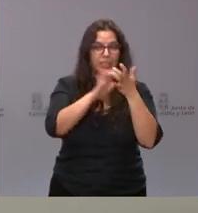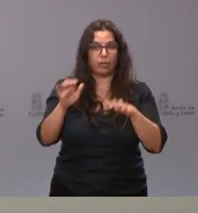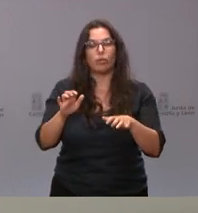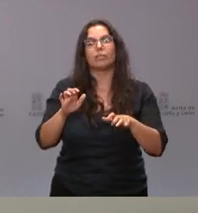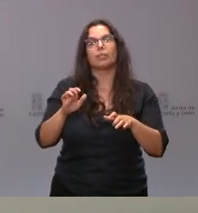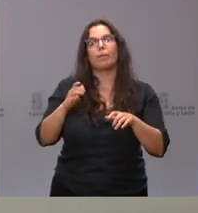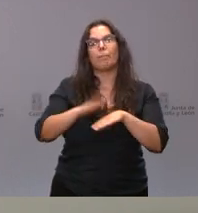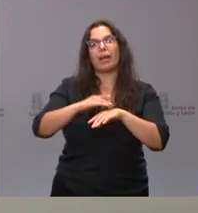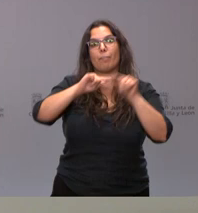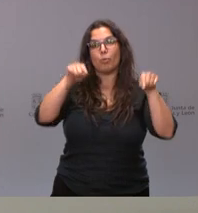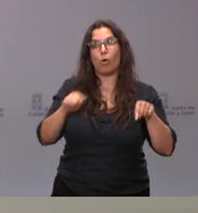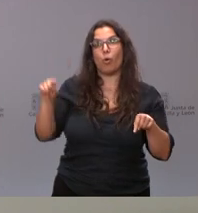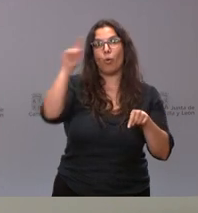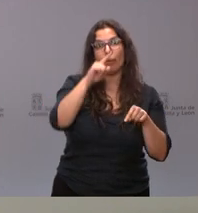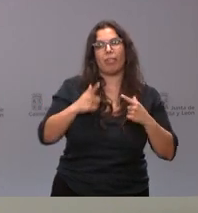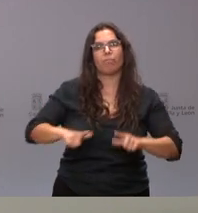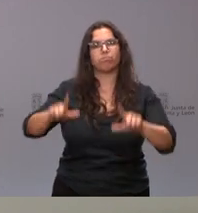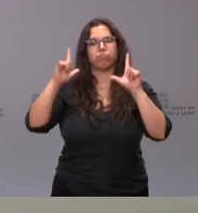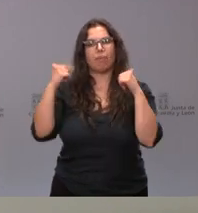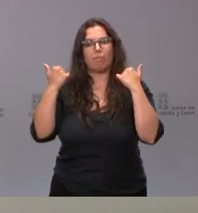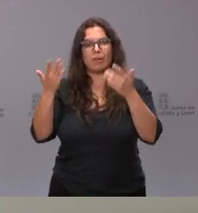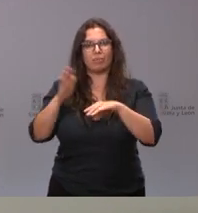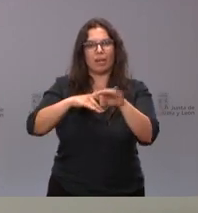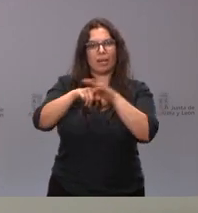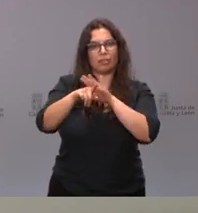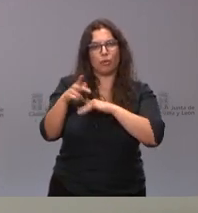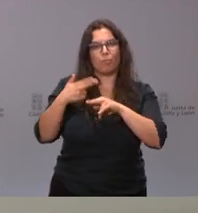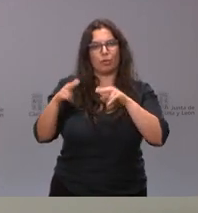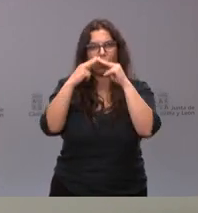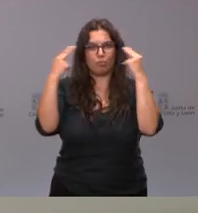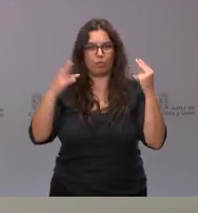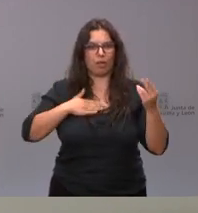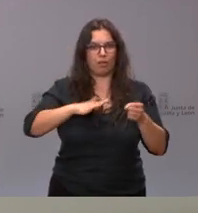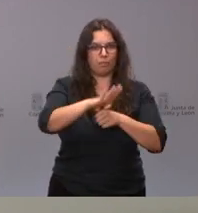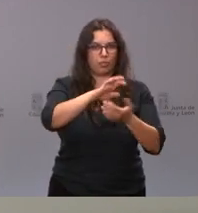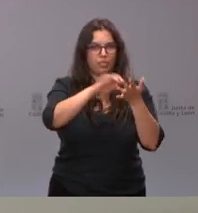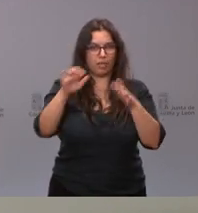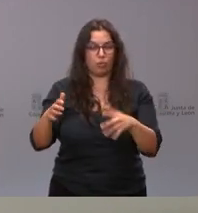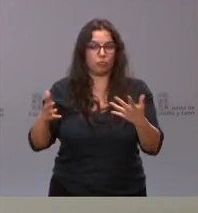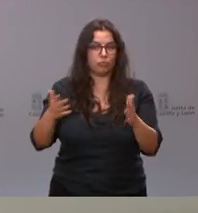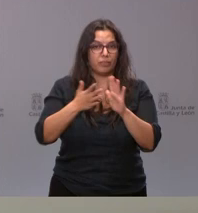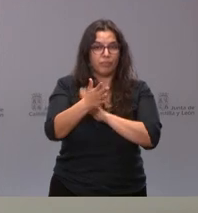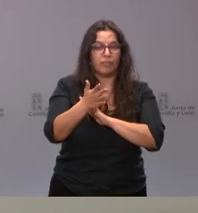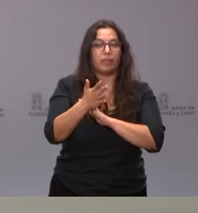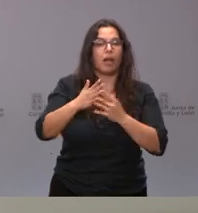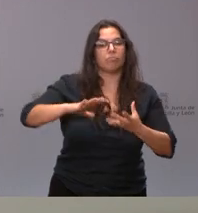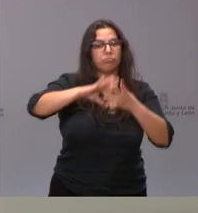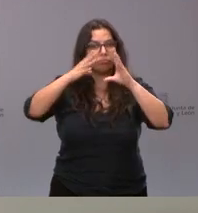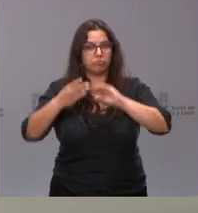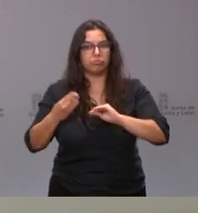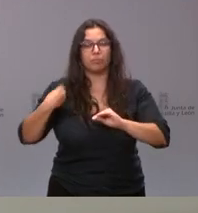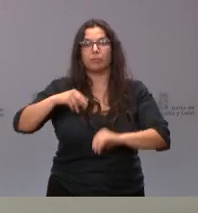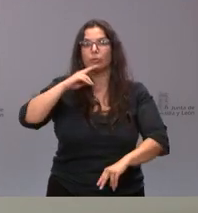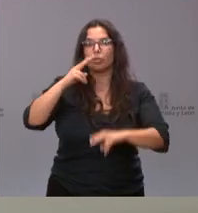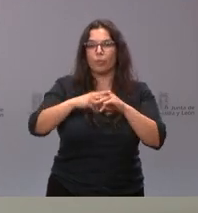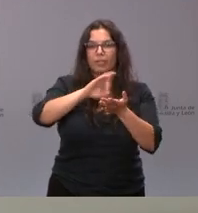provincial en las gestiones de las políticas públicas en el ámbito de Castilla y León y, por tanto, se adecúan las denominaciones de